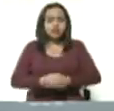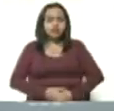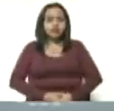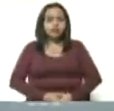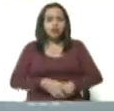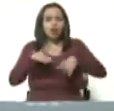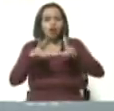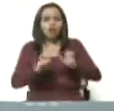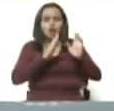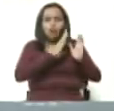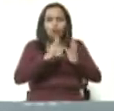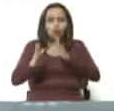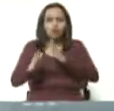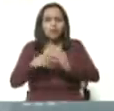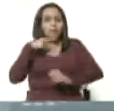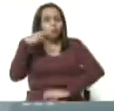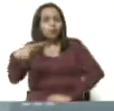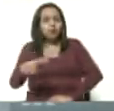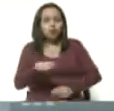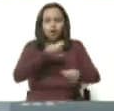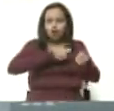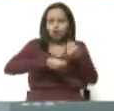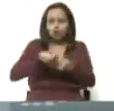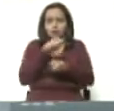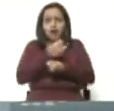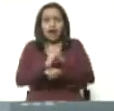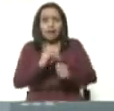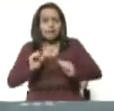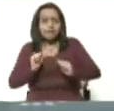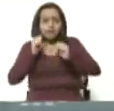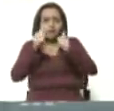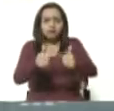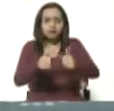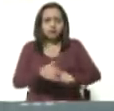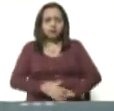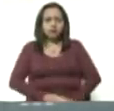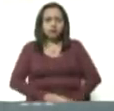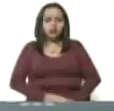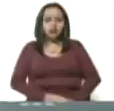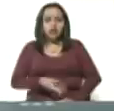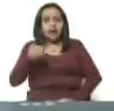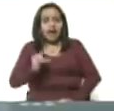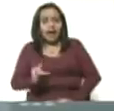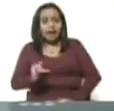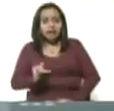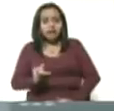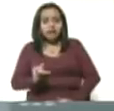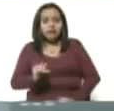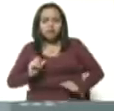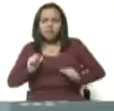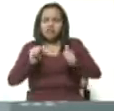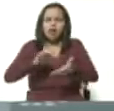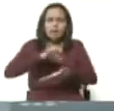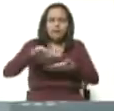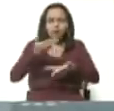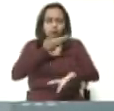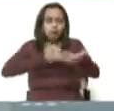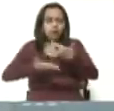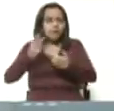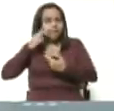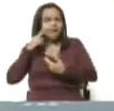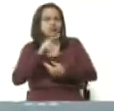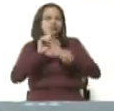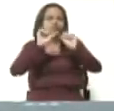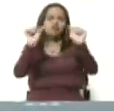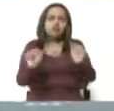el nuevo orden geopolítico, geoeconómico que surge, parte de este espíritu de colaboración, veremos un